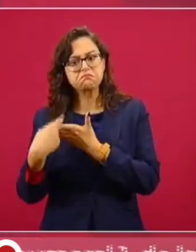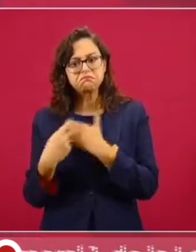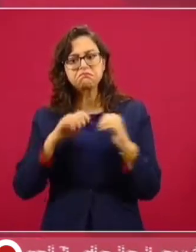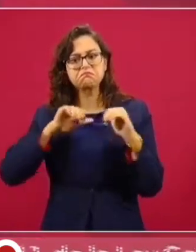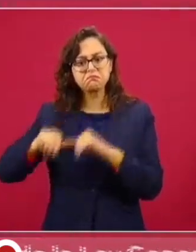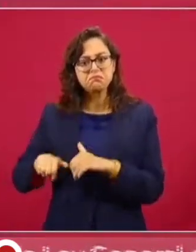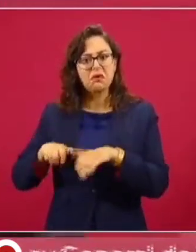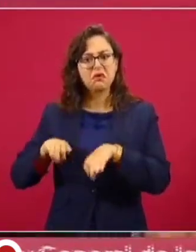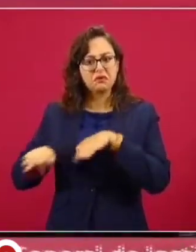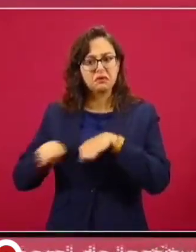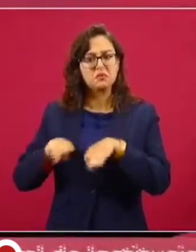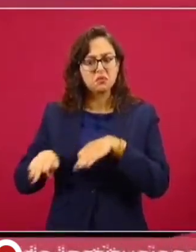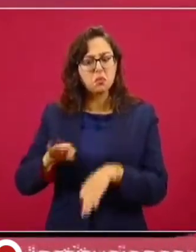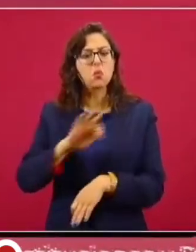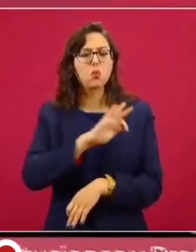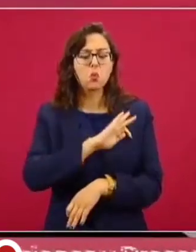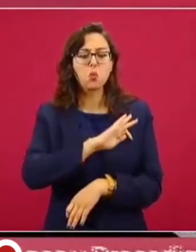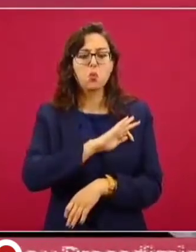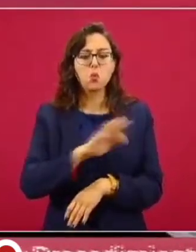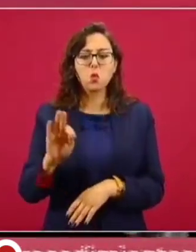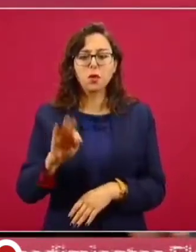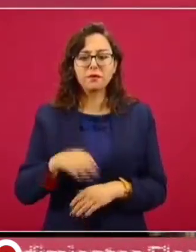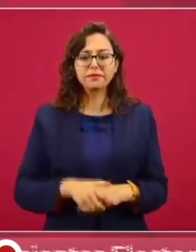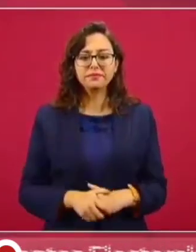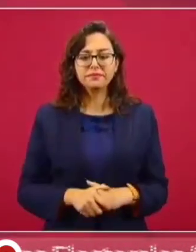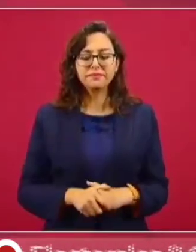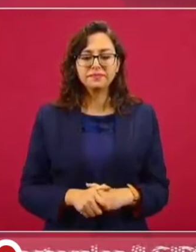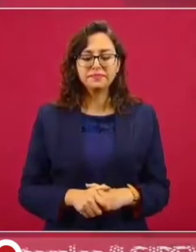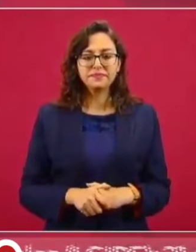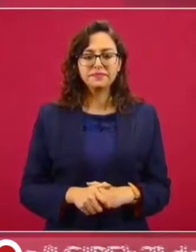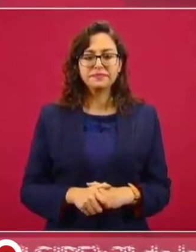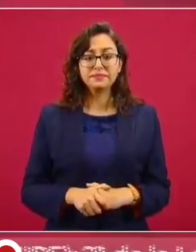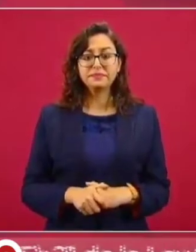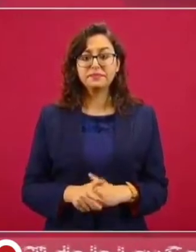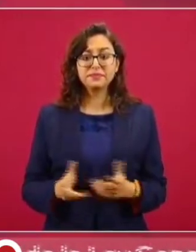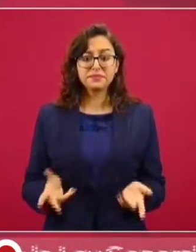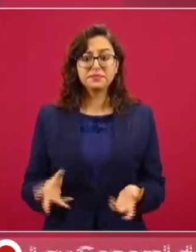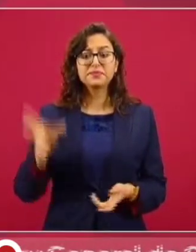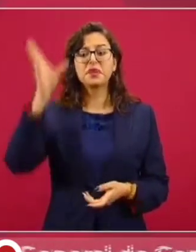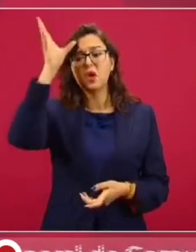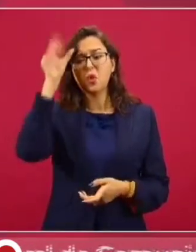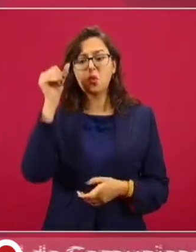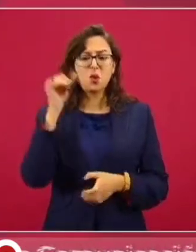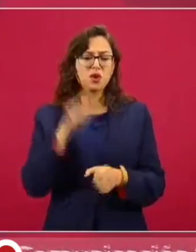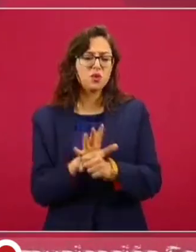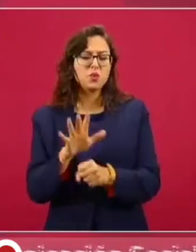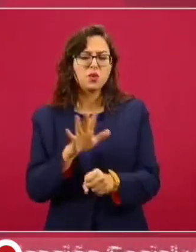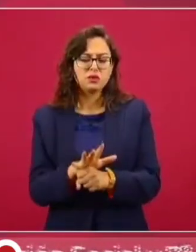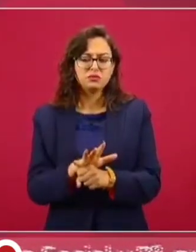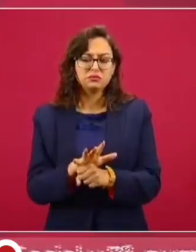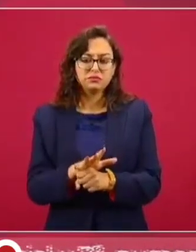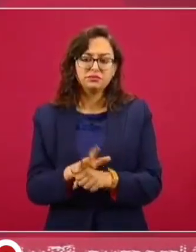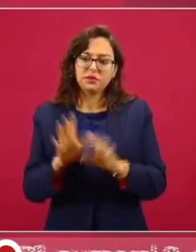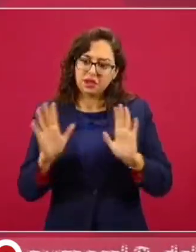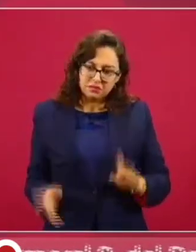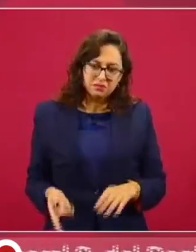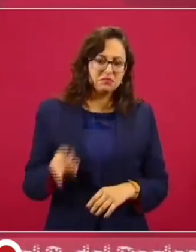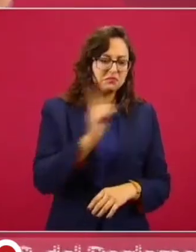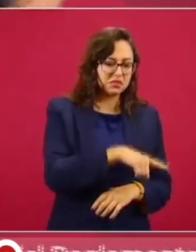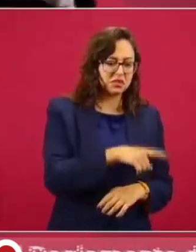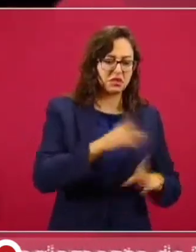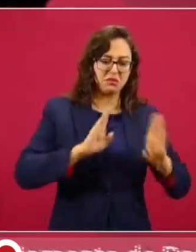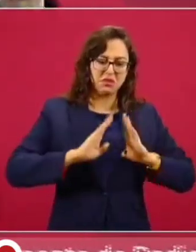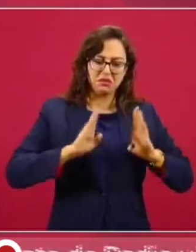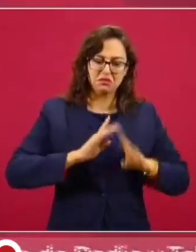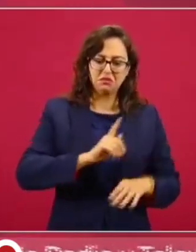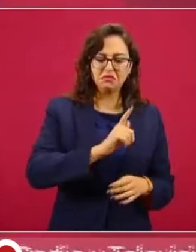buscando un acuerdo para que sigan recibiendo lo que por derecho les corresponde,